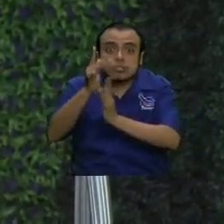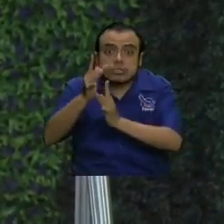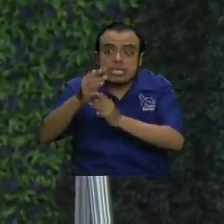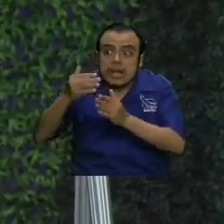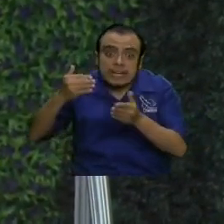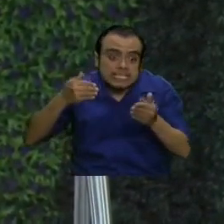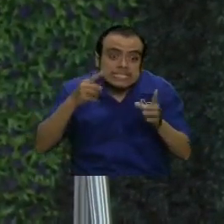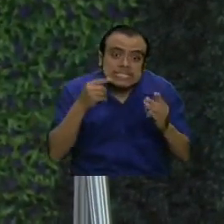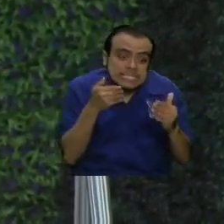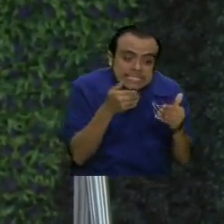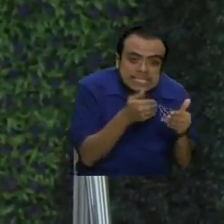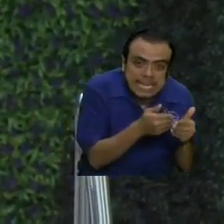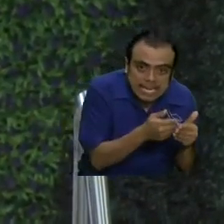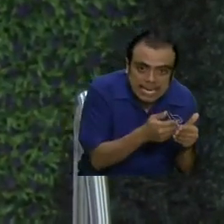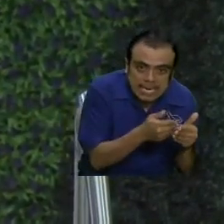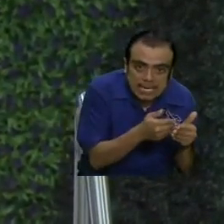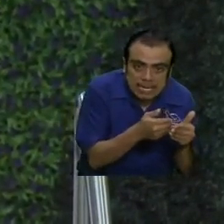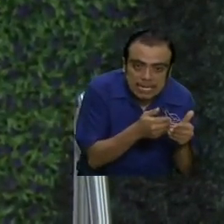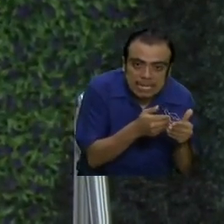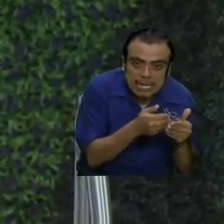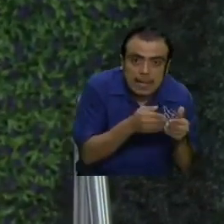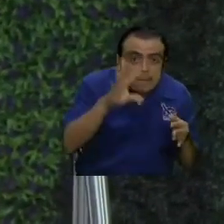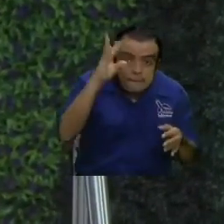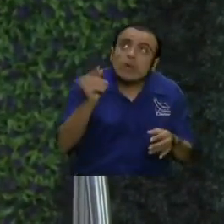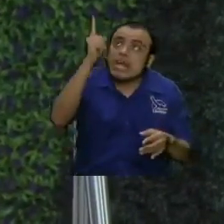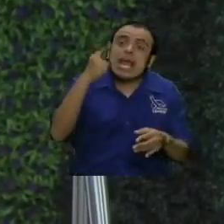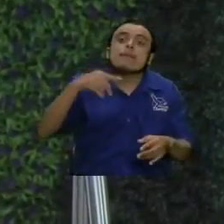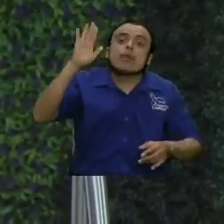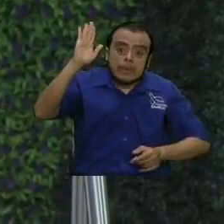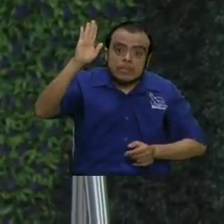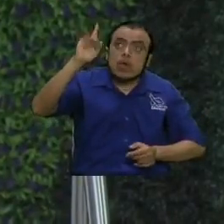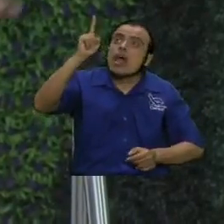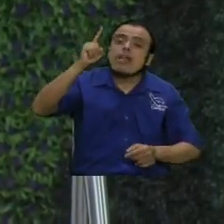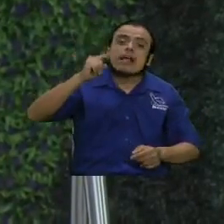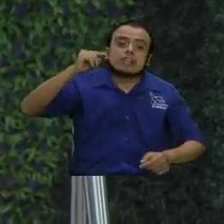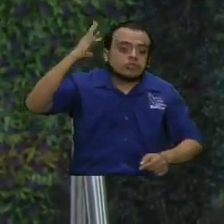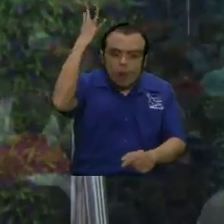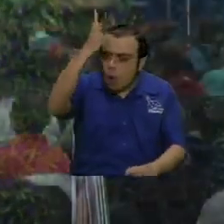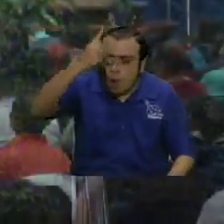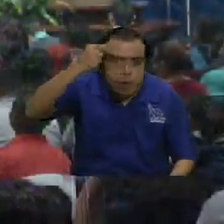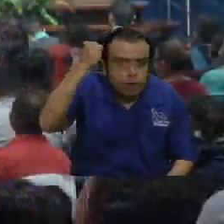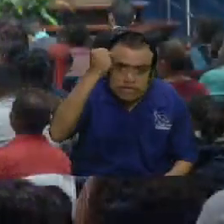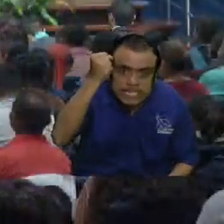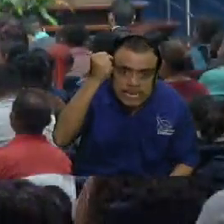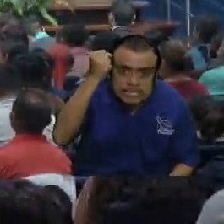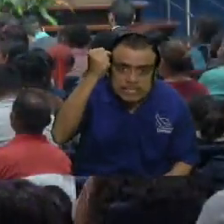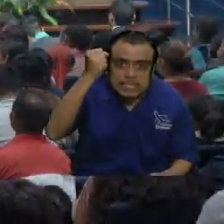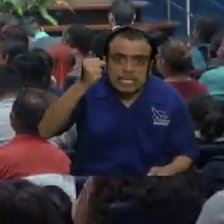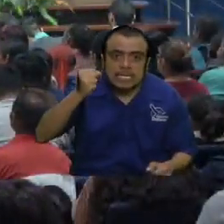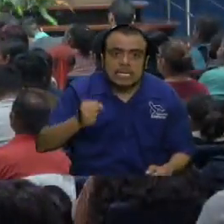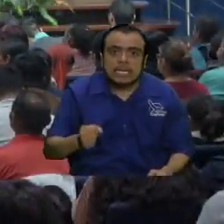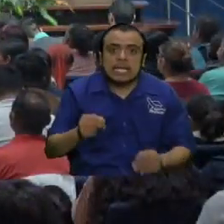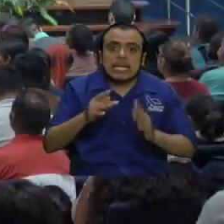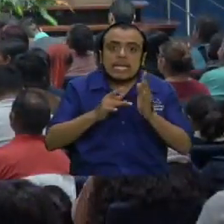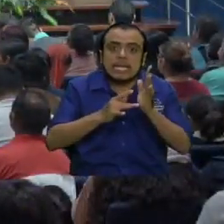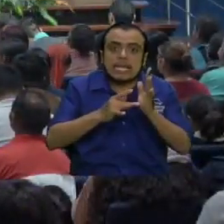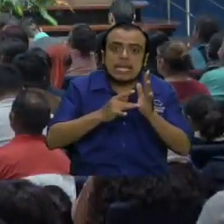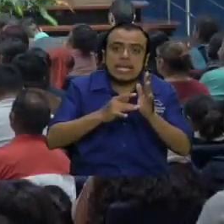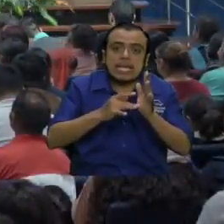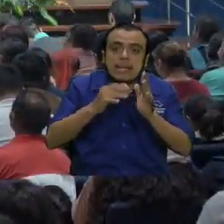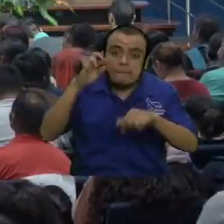porque Él había prometido, voy a estar con ustedes todos los días de su vida. Y entonces Él hizo una oración de